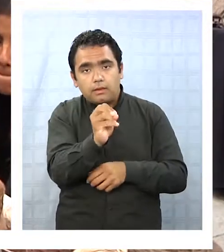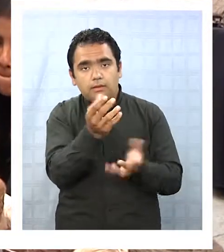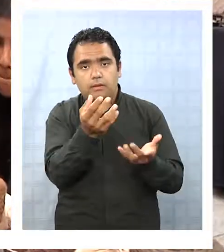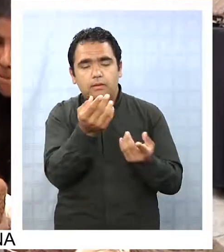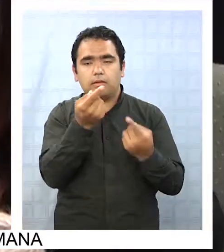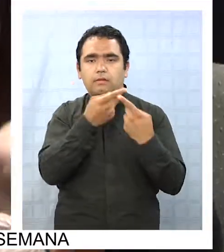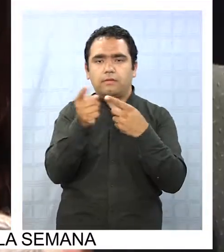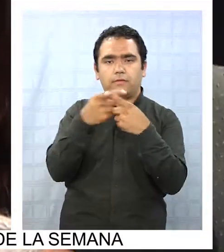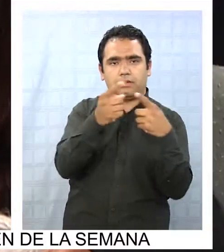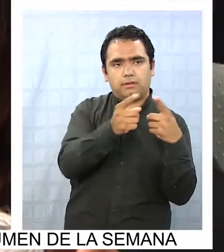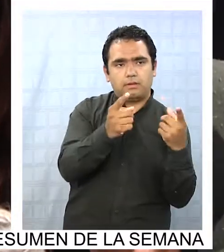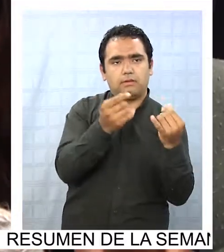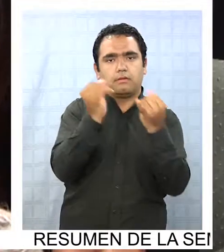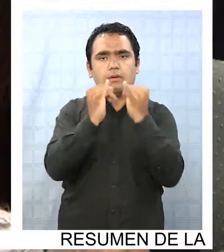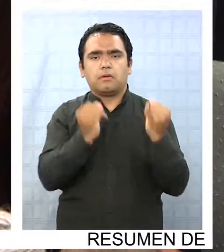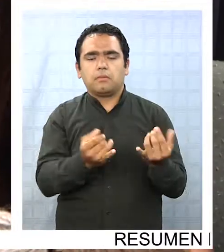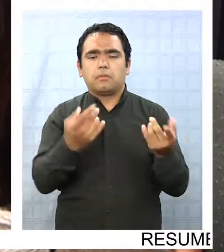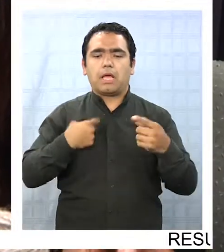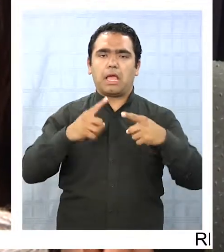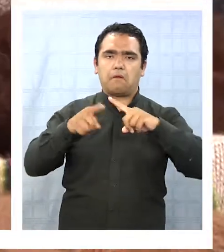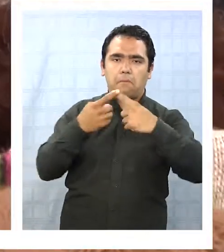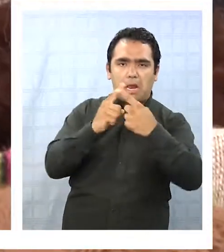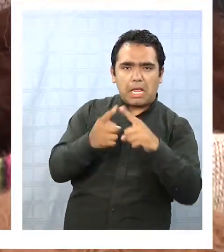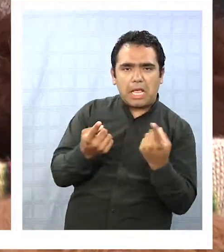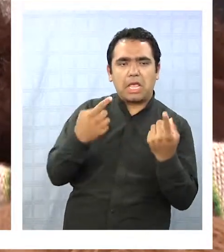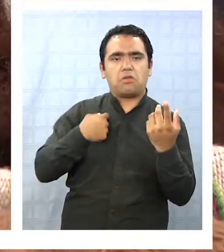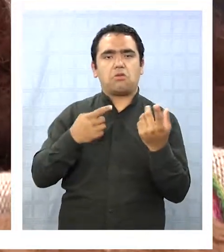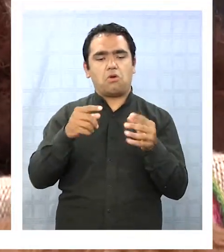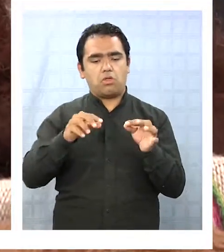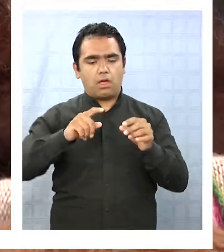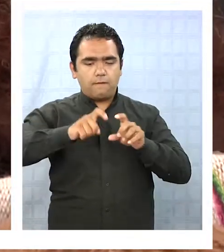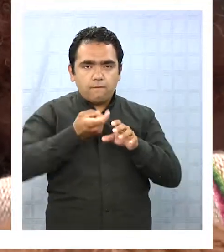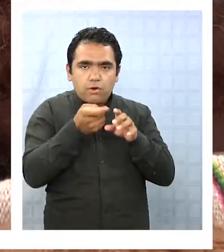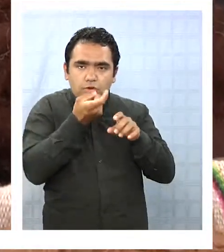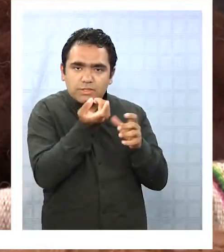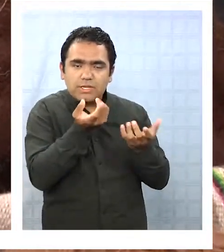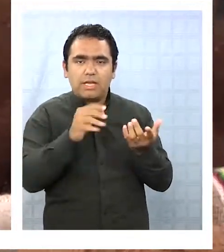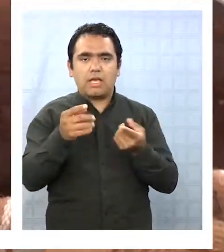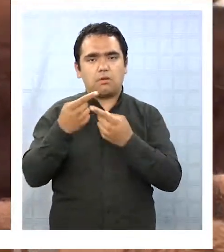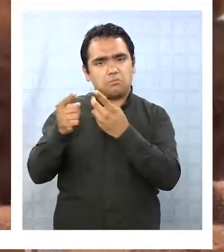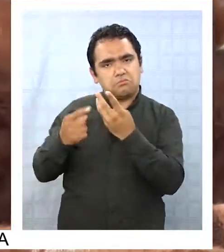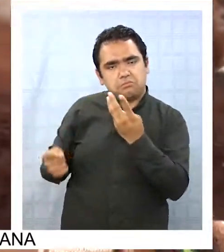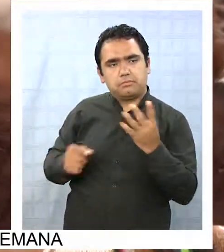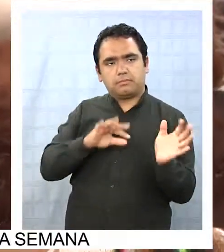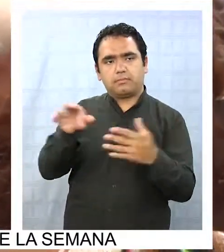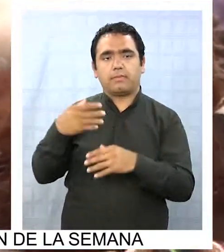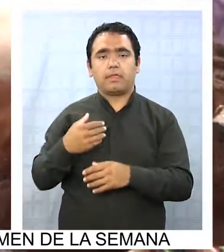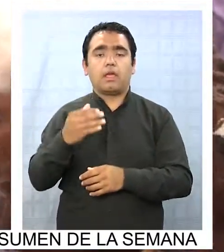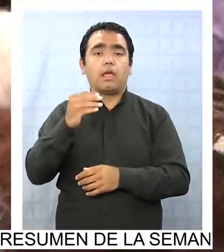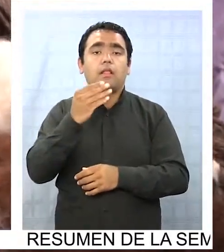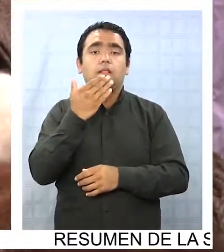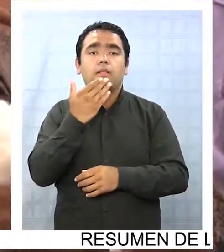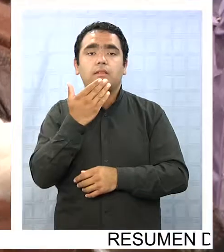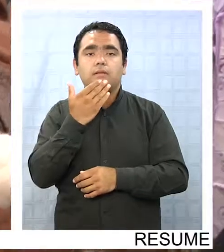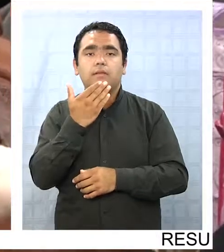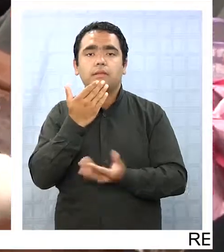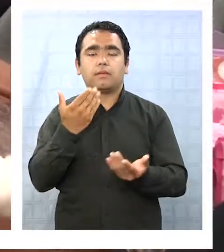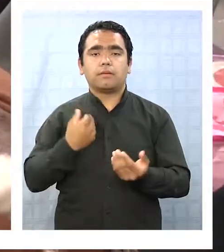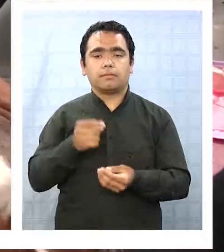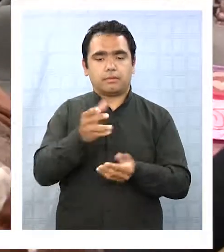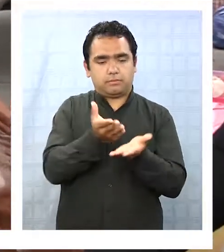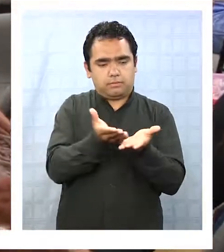distintas formas, en palillos, en brochés y en telar. Una empresa asesora de la CONADI, Laera Azaguri, organizó la